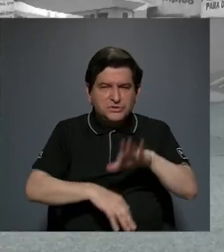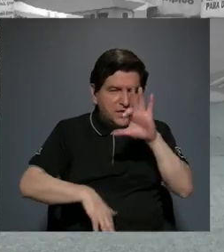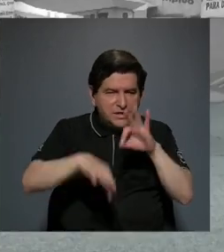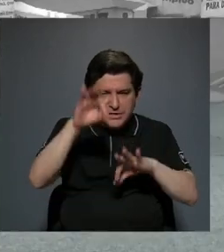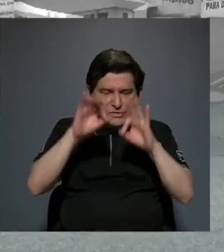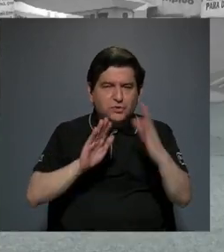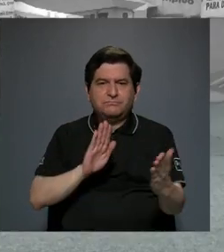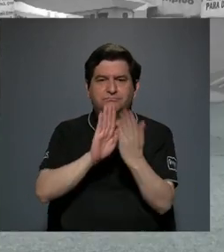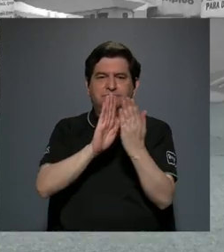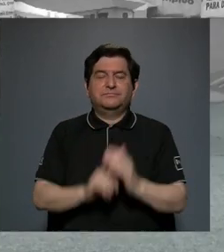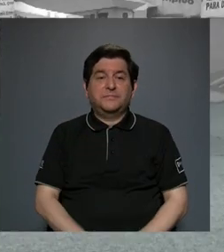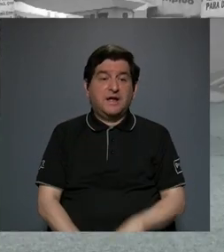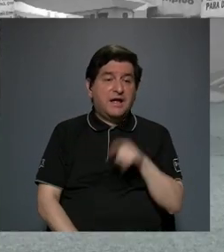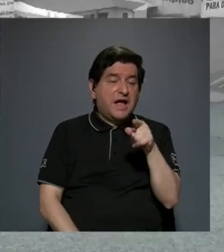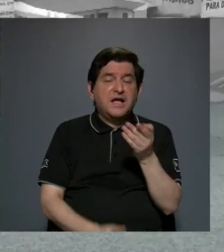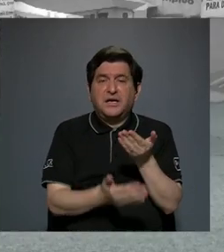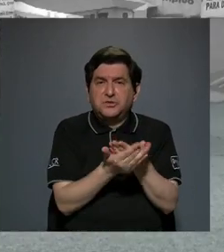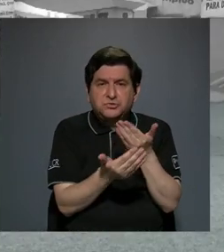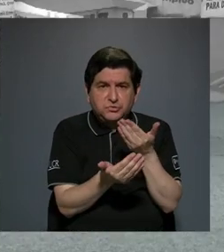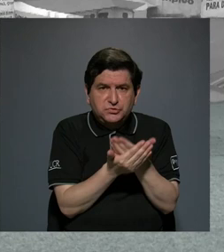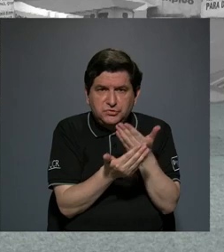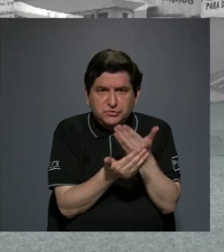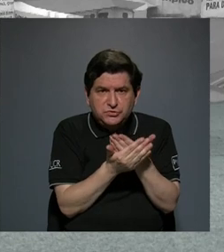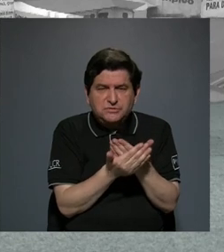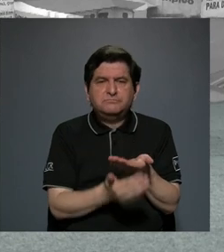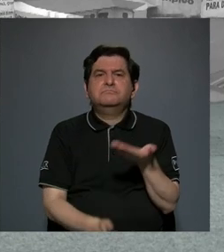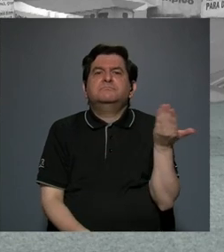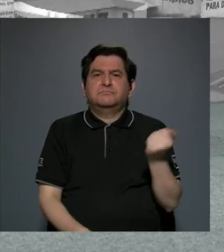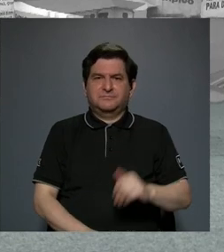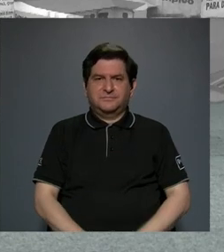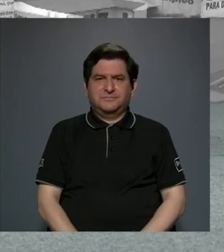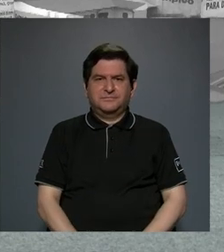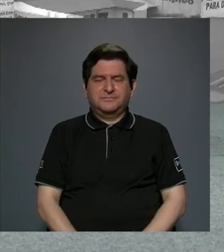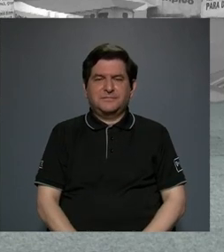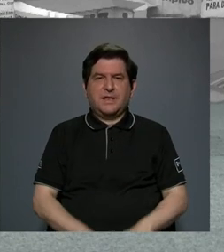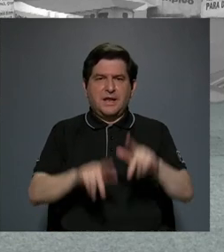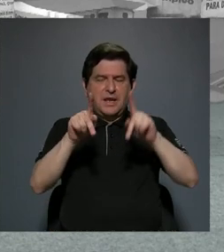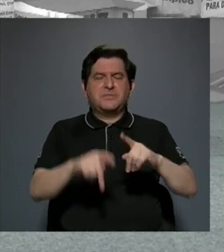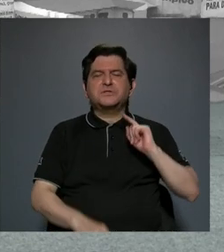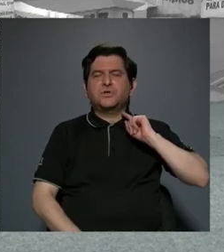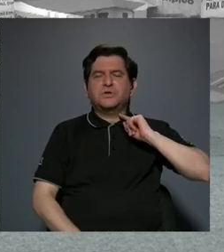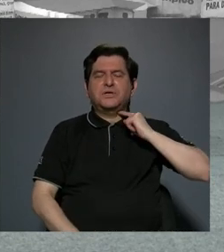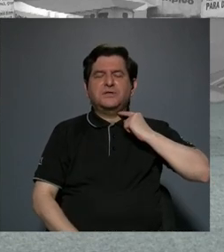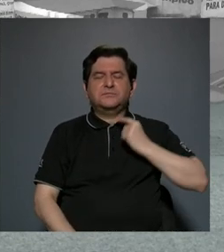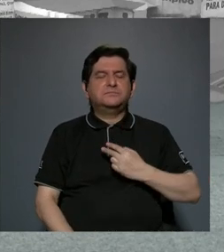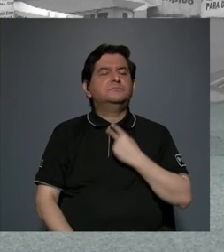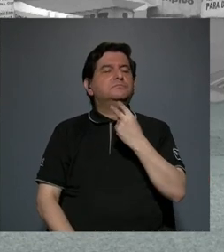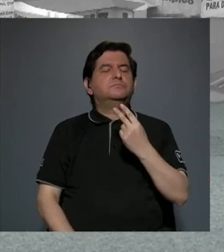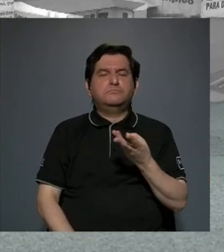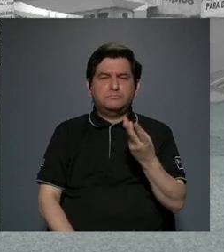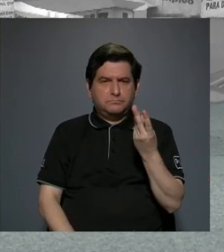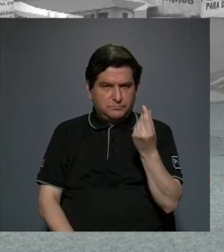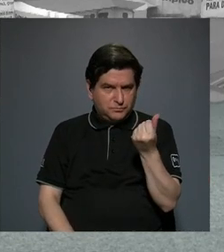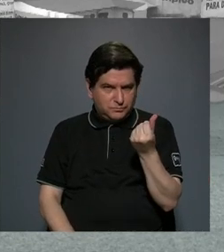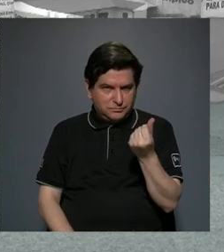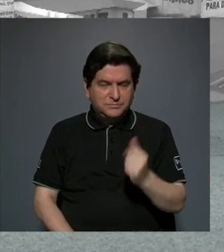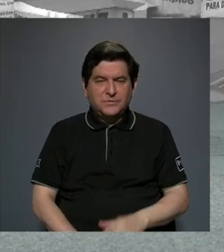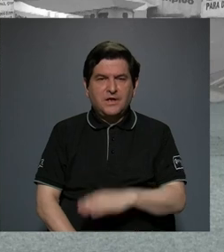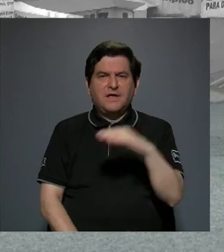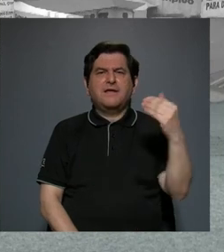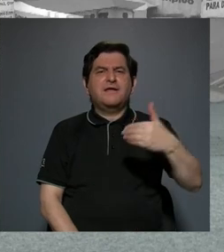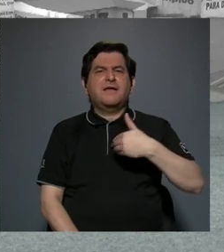y en la audición lo que probamos es la afinación de la persona ¿verdad? Y que tenga